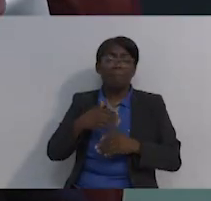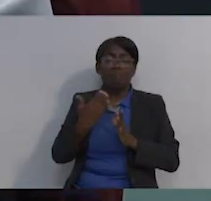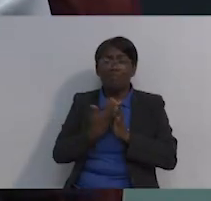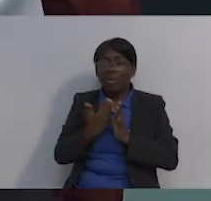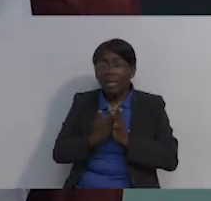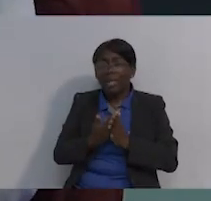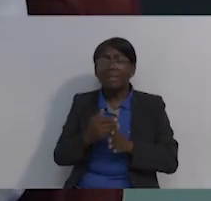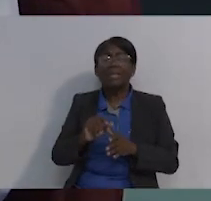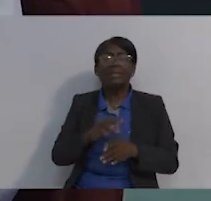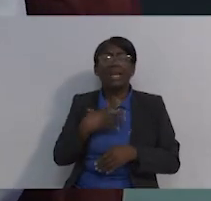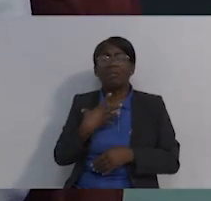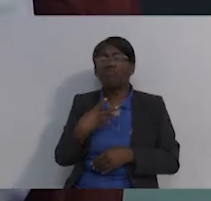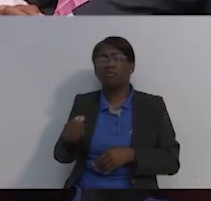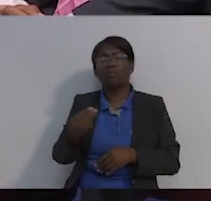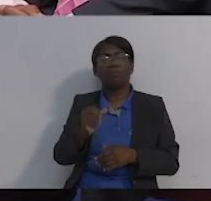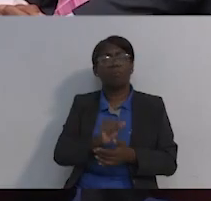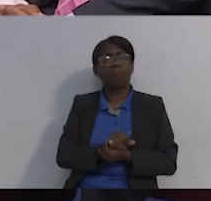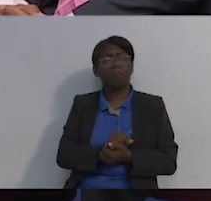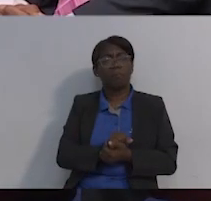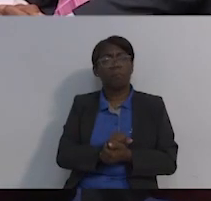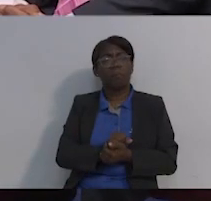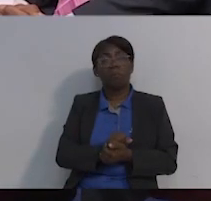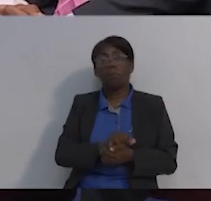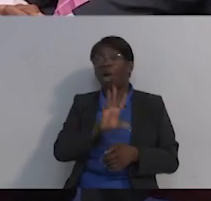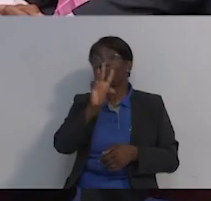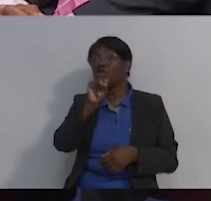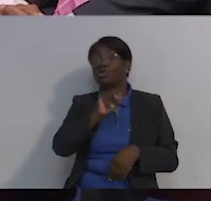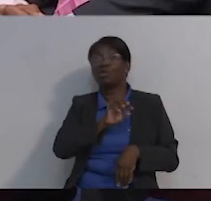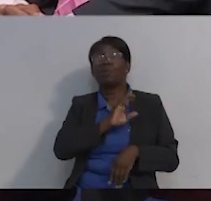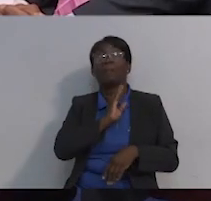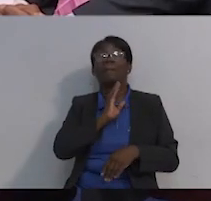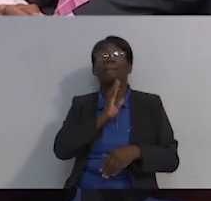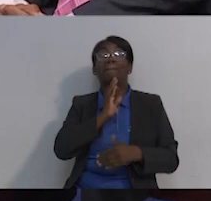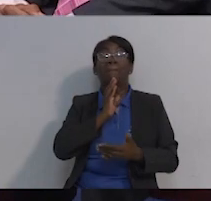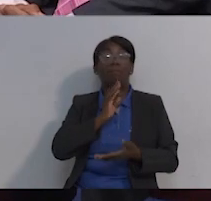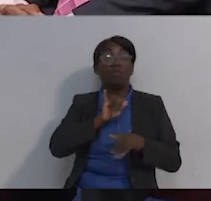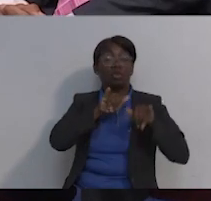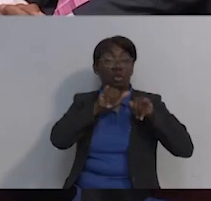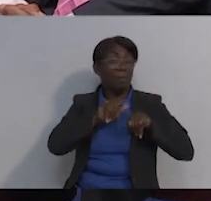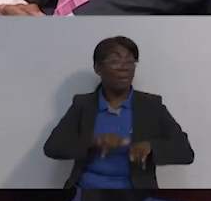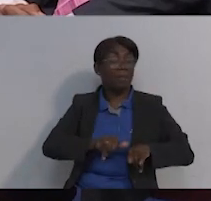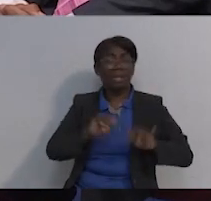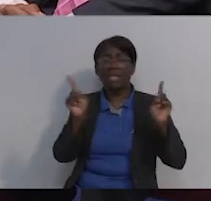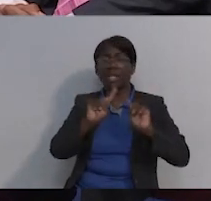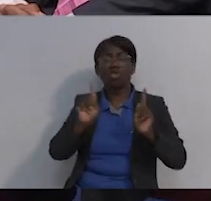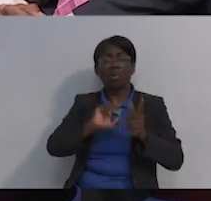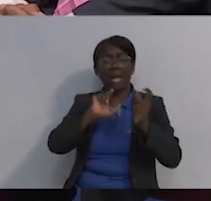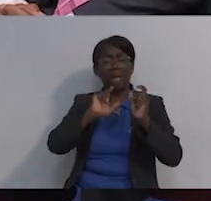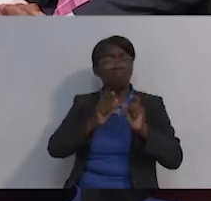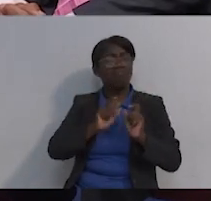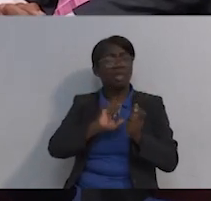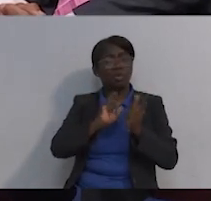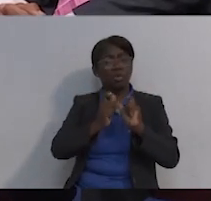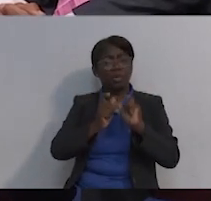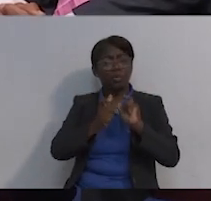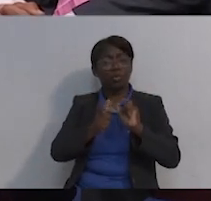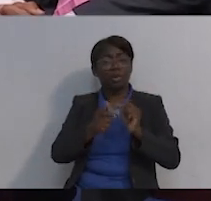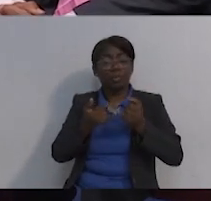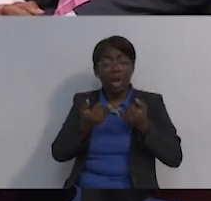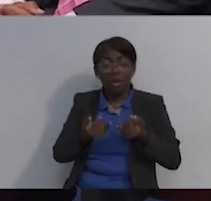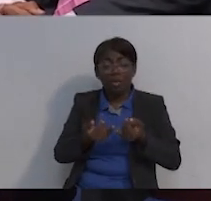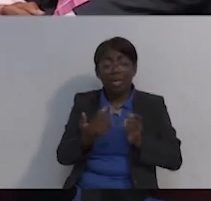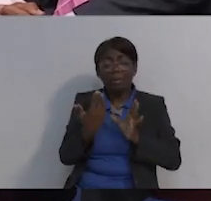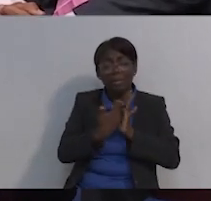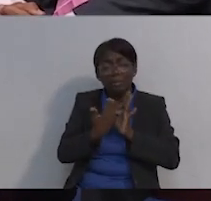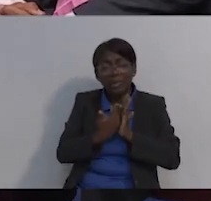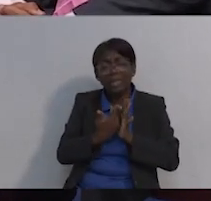No son permanentes, o sea, en el momento te molesta. Tendría que pensarlo así, no sé, porque no he tenido esa dicha